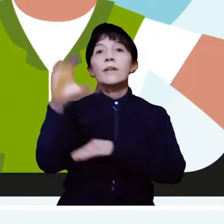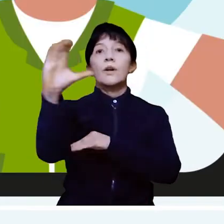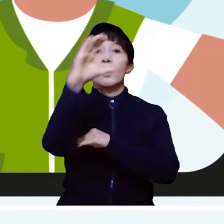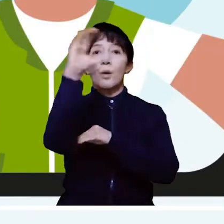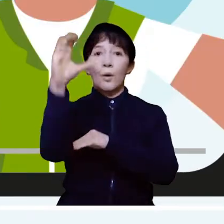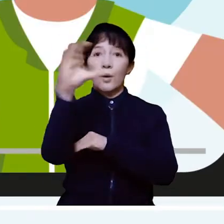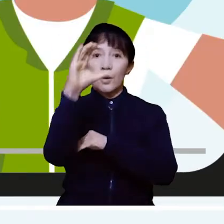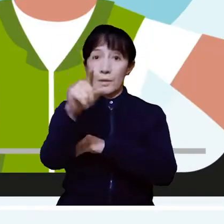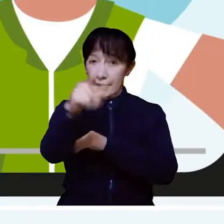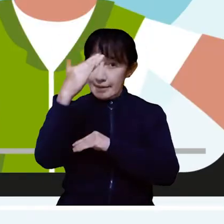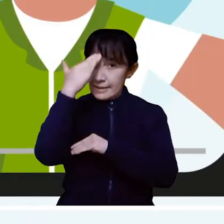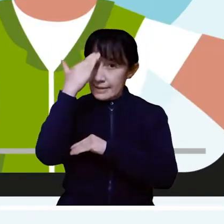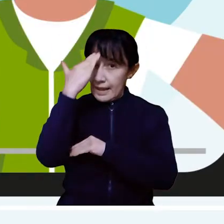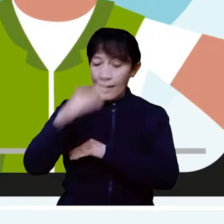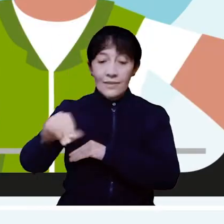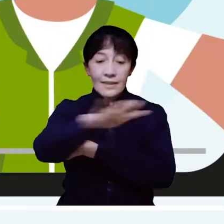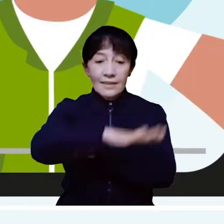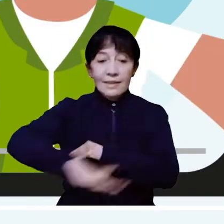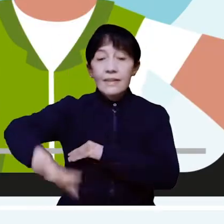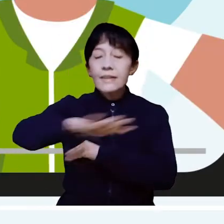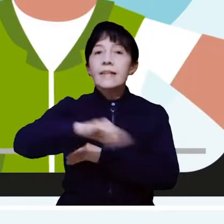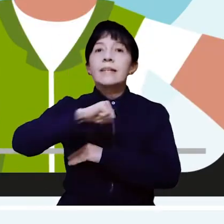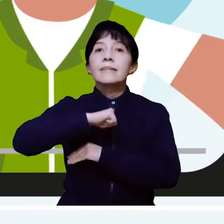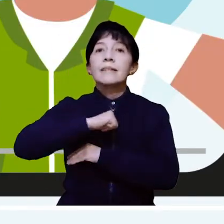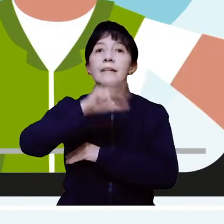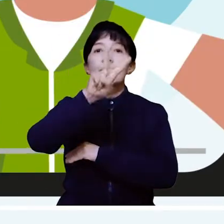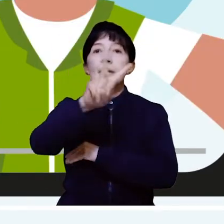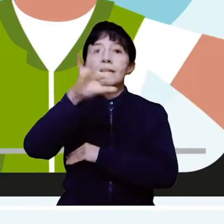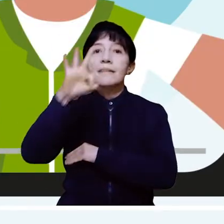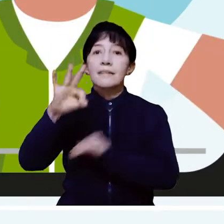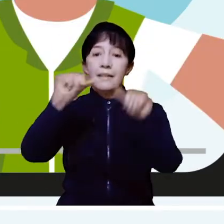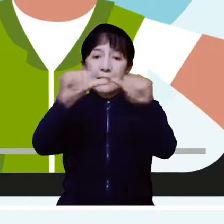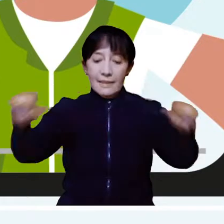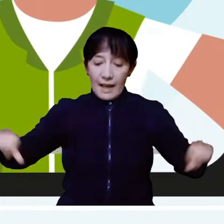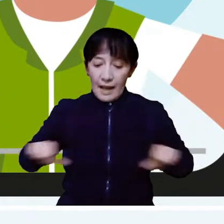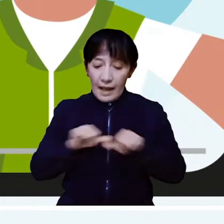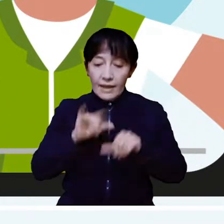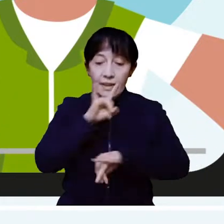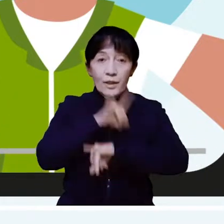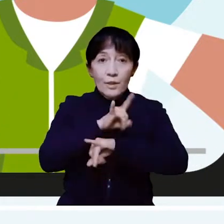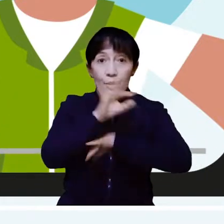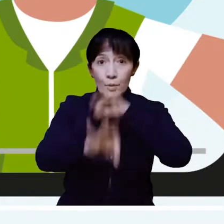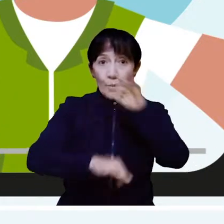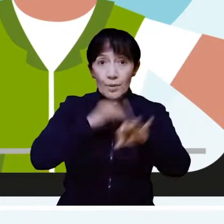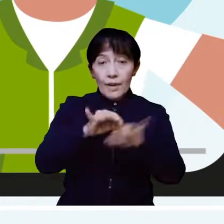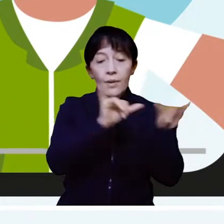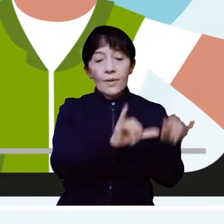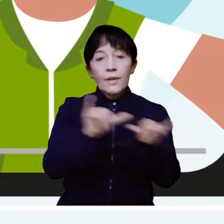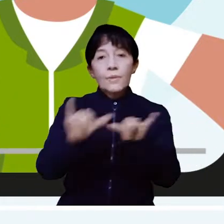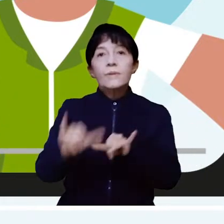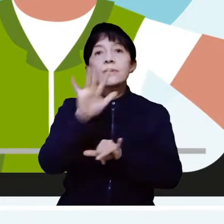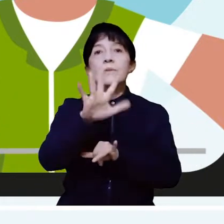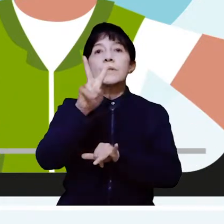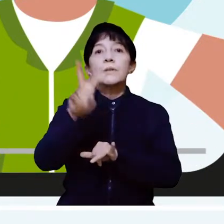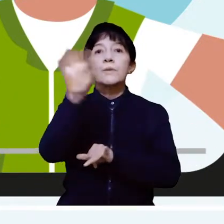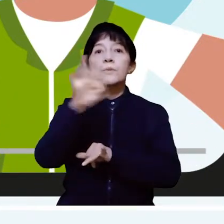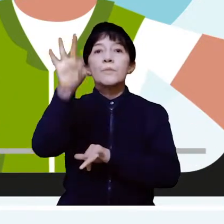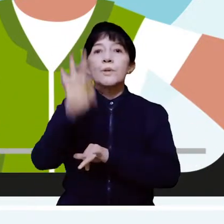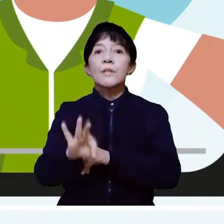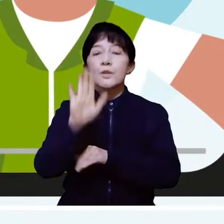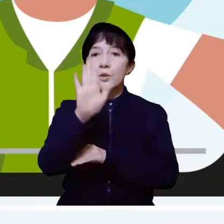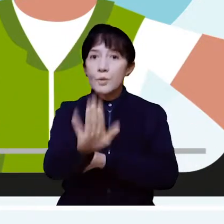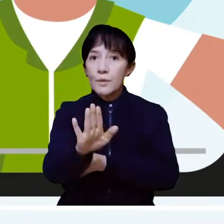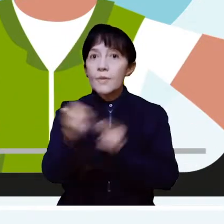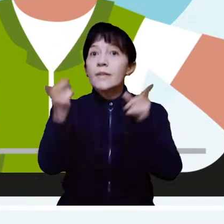país. ¿Sabían que el Departamento tiene 23 áreas protegidas que ascienden al 52% del territorio